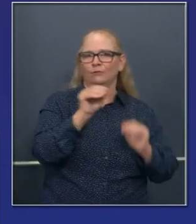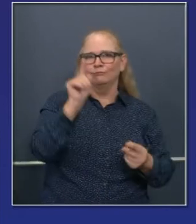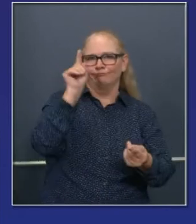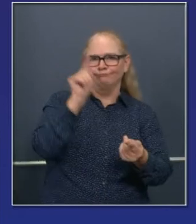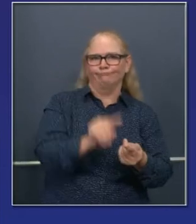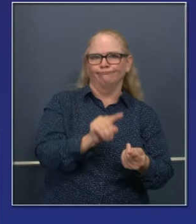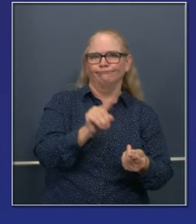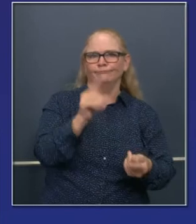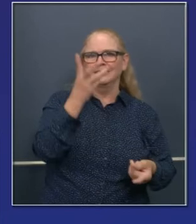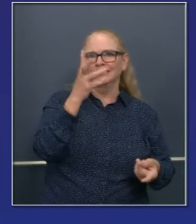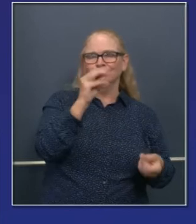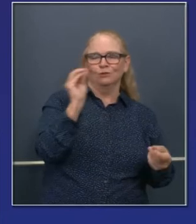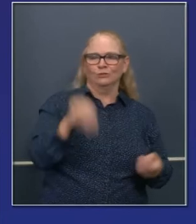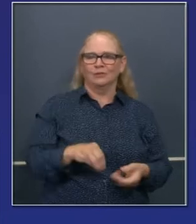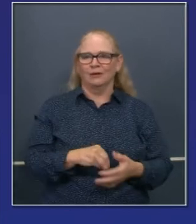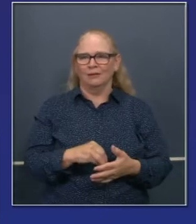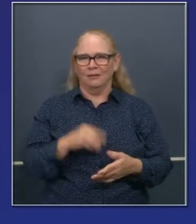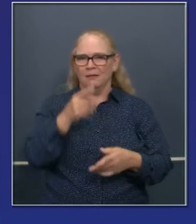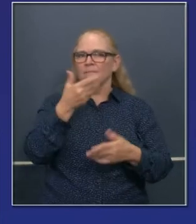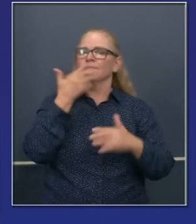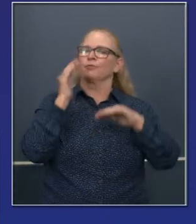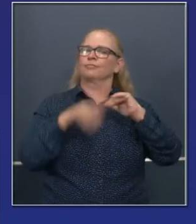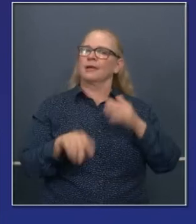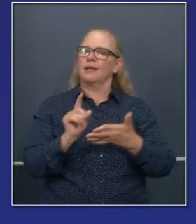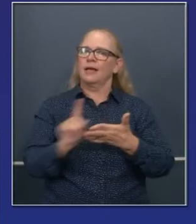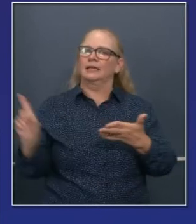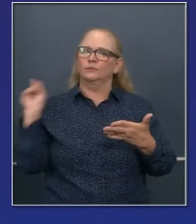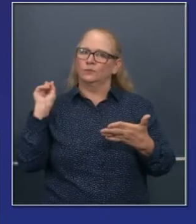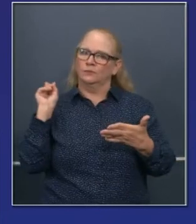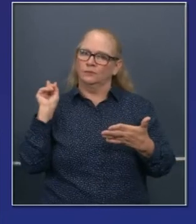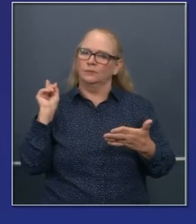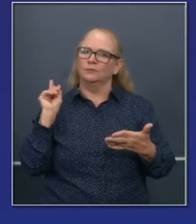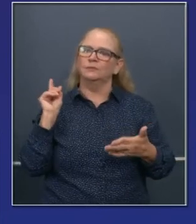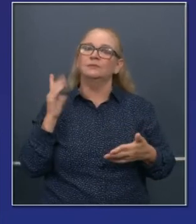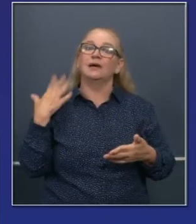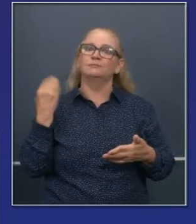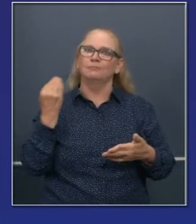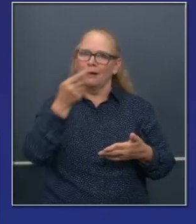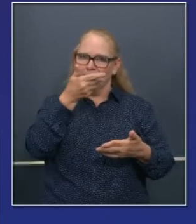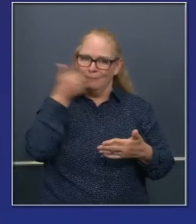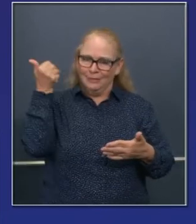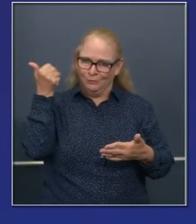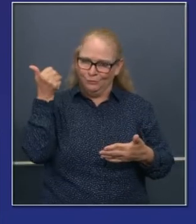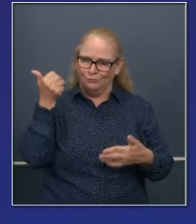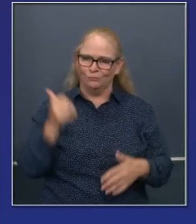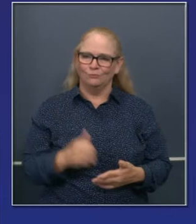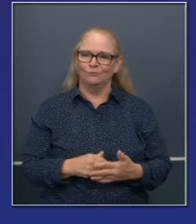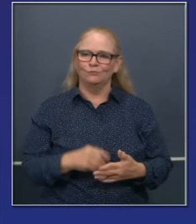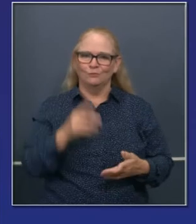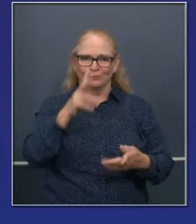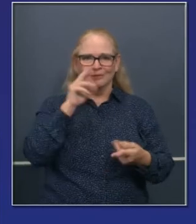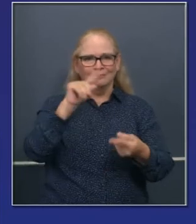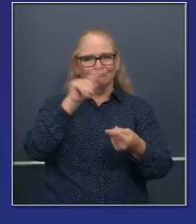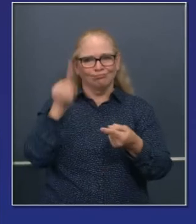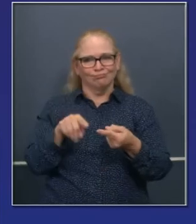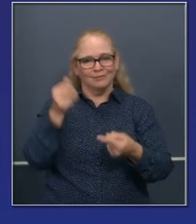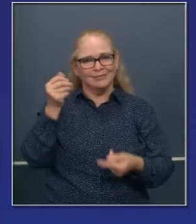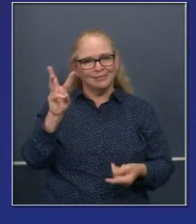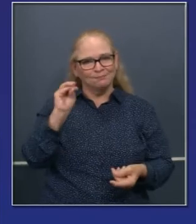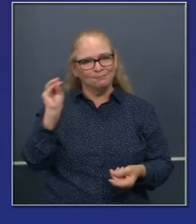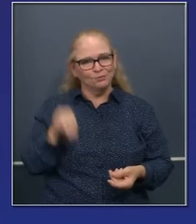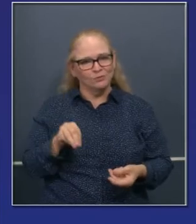perdón, a cuidado intensivo, un poco menos que la semana pasada. Y en la presentación del lunes mostré que ha habido una rebaja del 16%